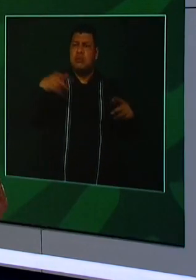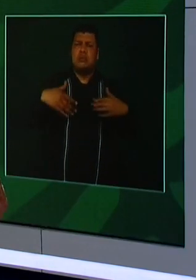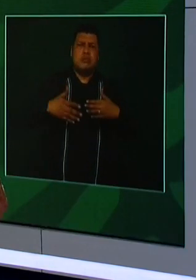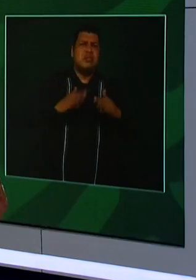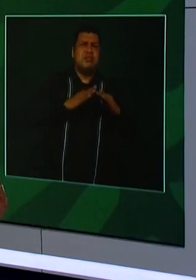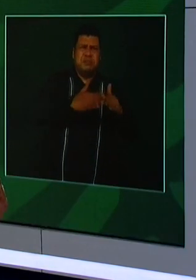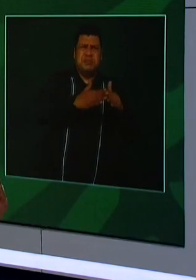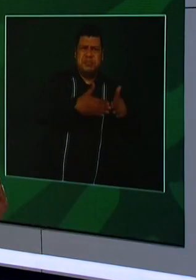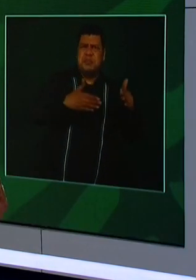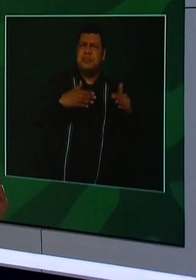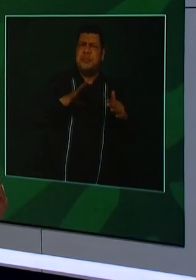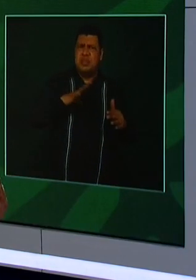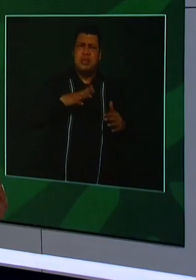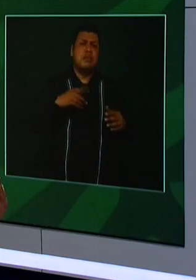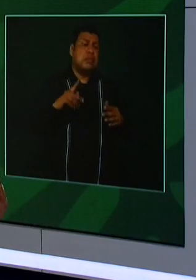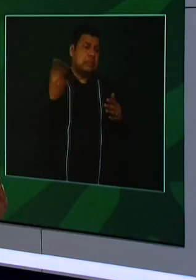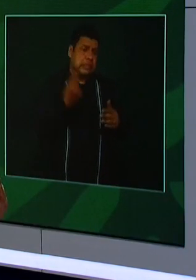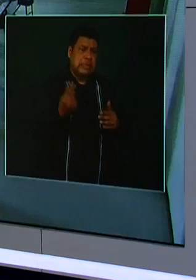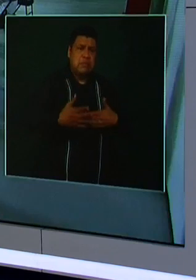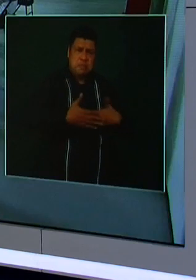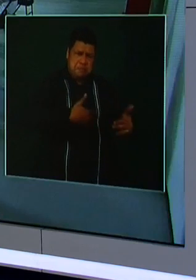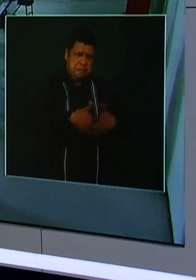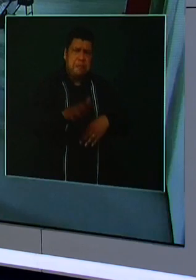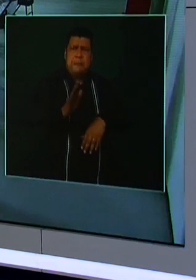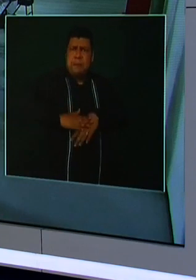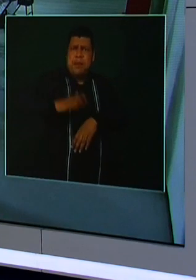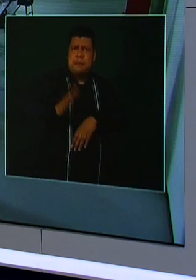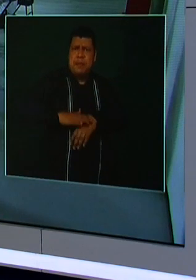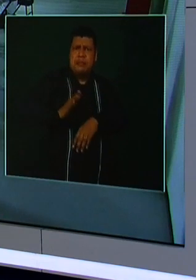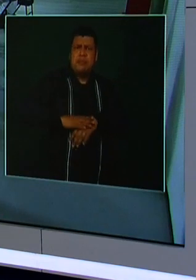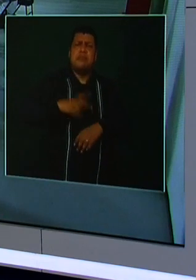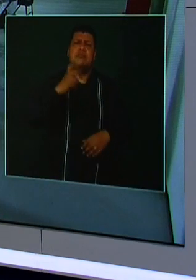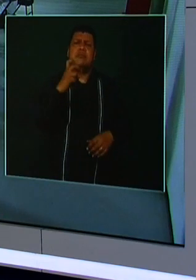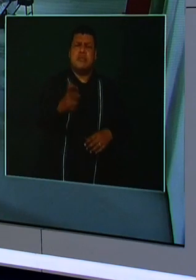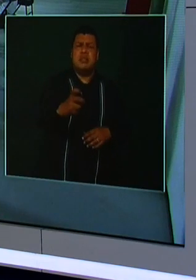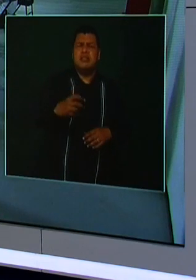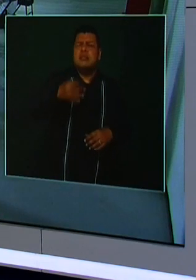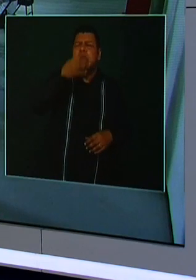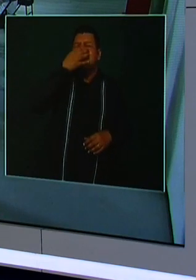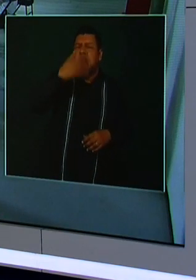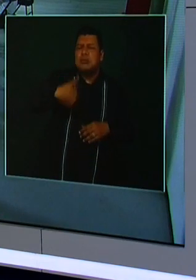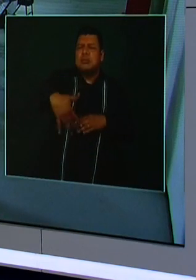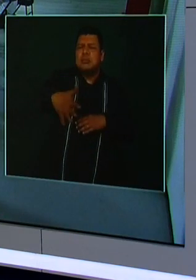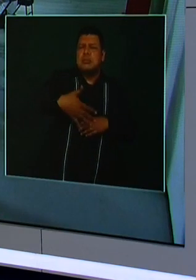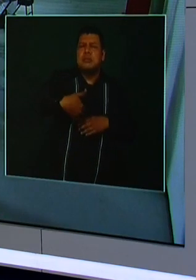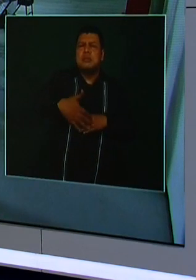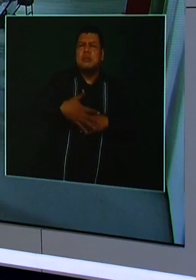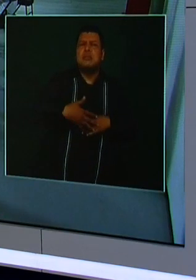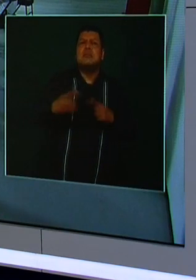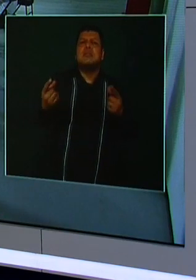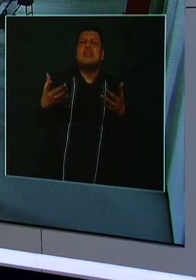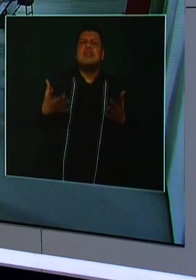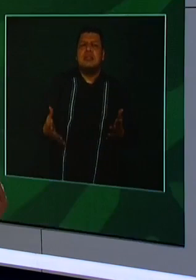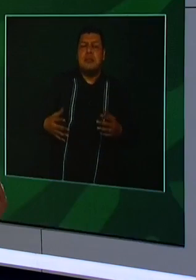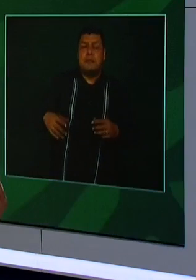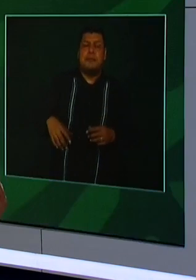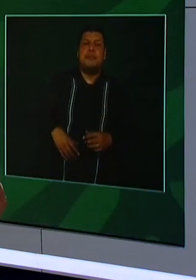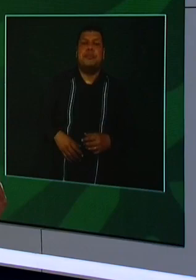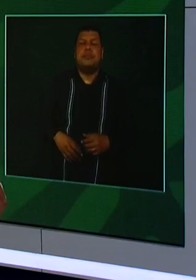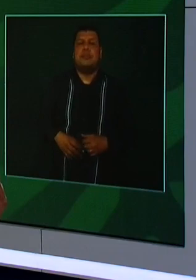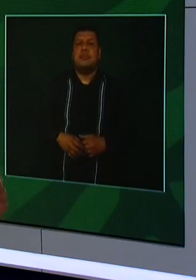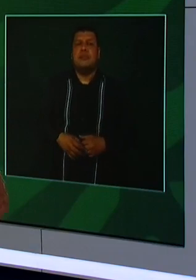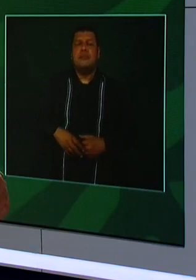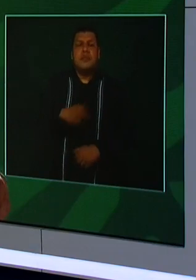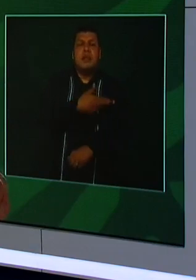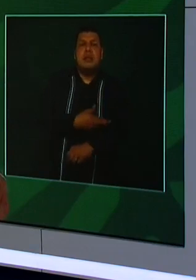obtenga vacunas contra el COVID-19. Agradeció al presidente Joe Biden el próximo envío de 2 millones 700 mil dosis de la vacuna elaborada por